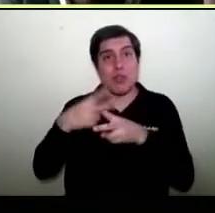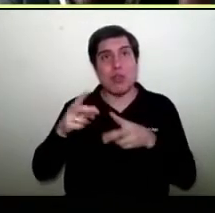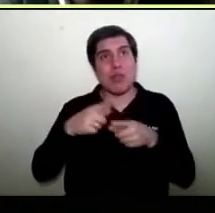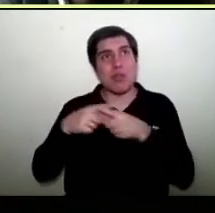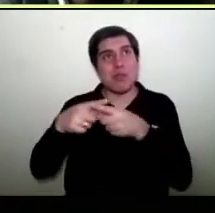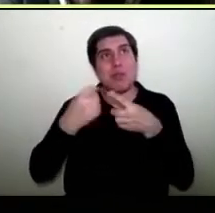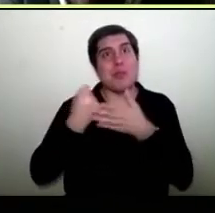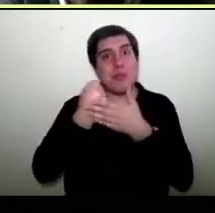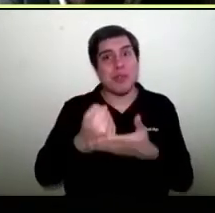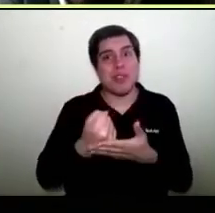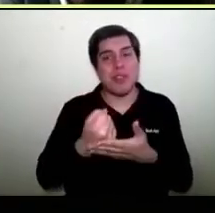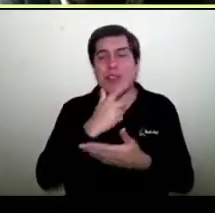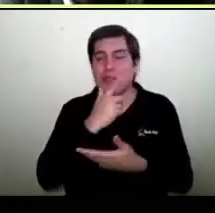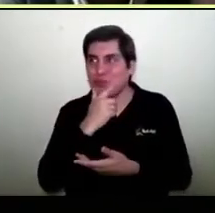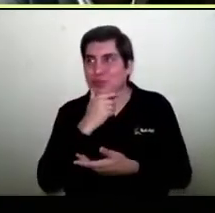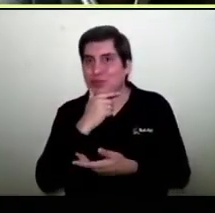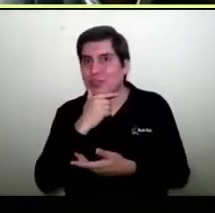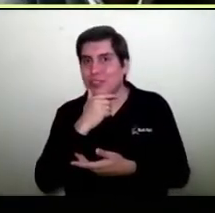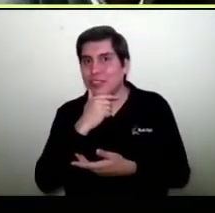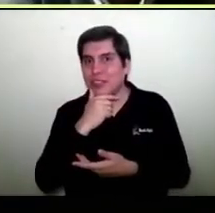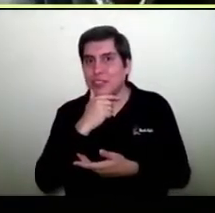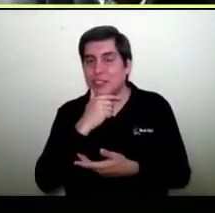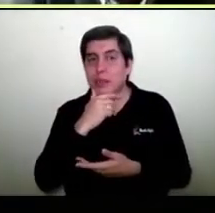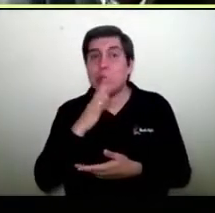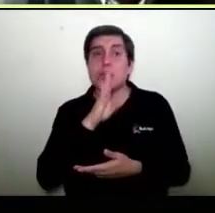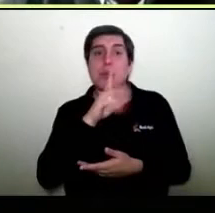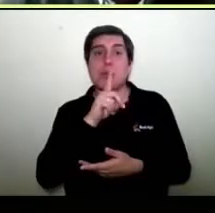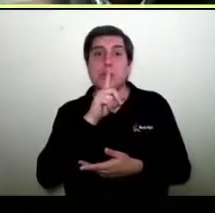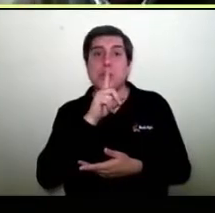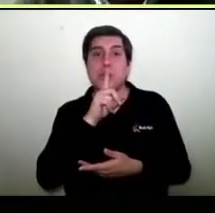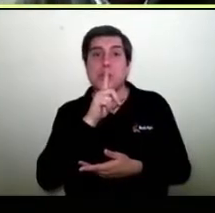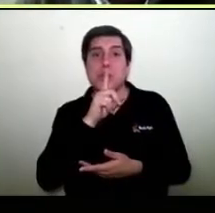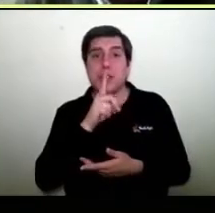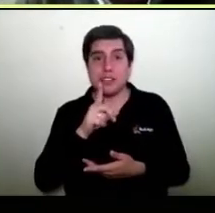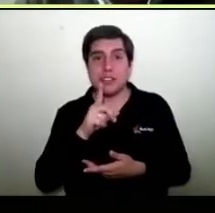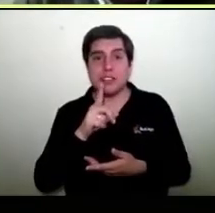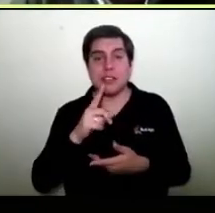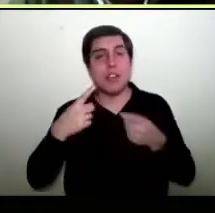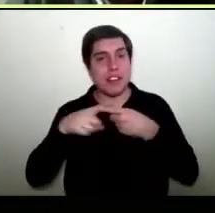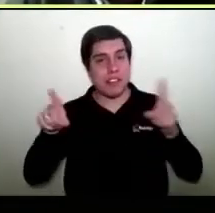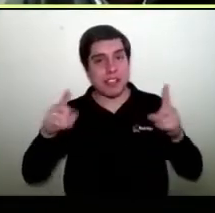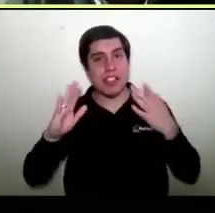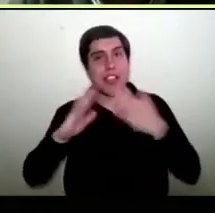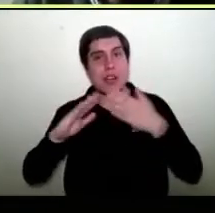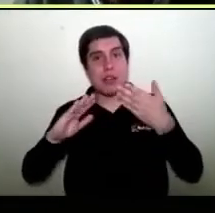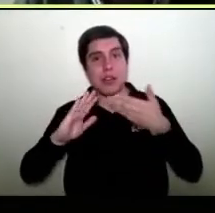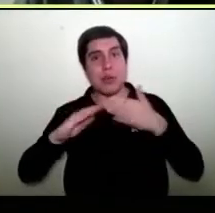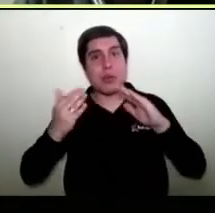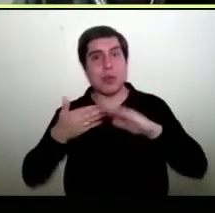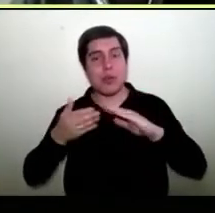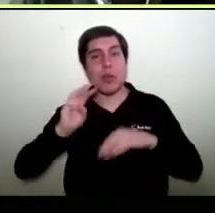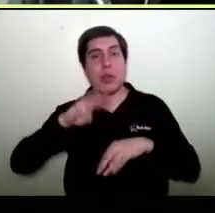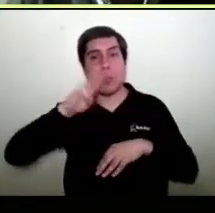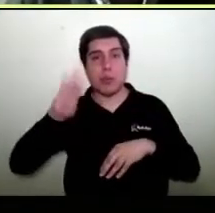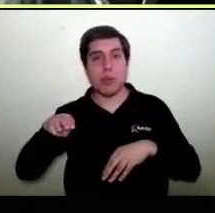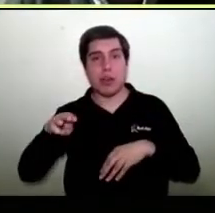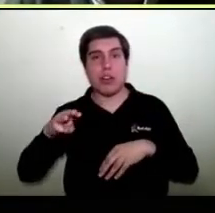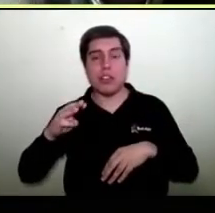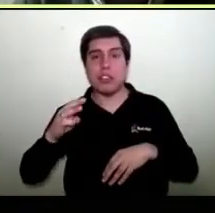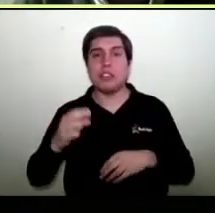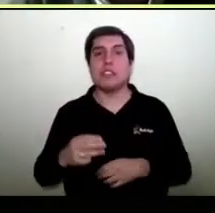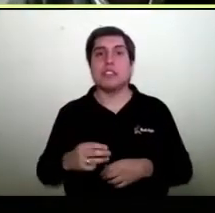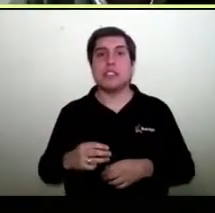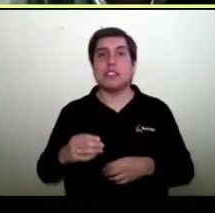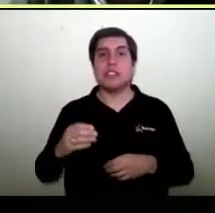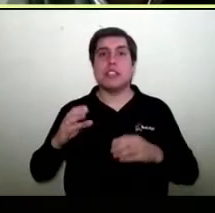por alguien o por algo sin que se sepa. Pero cuando yo estoy en una comunidad, en un mall virtual, en